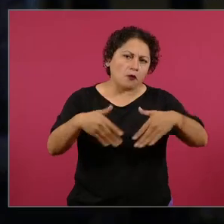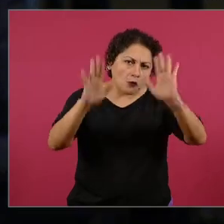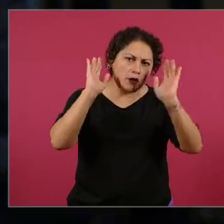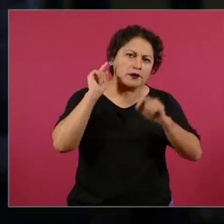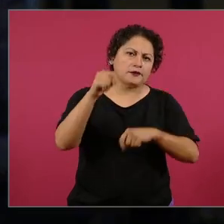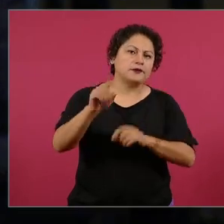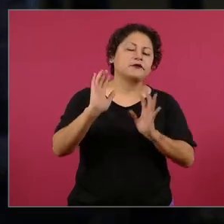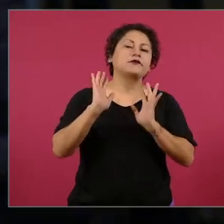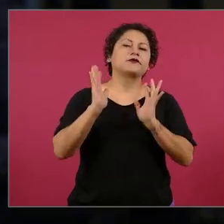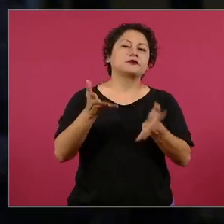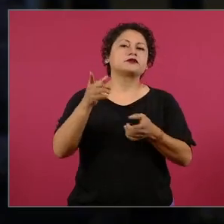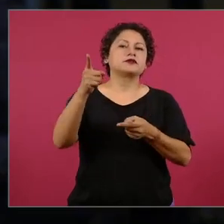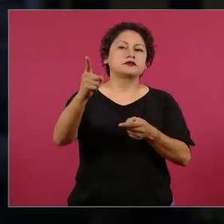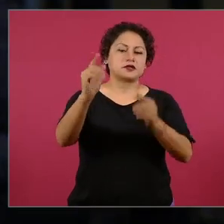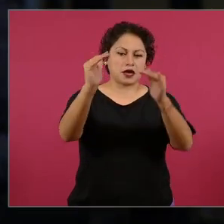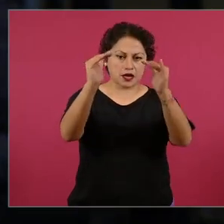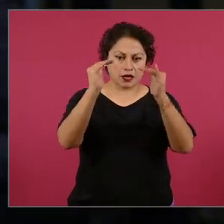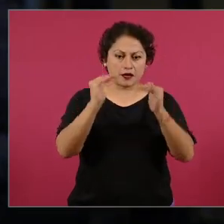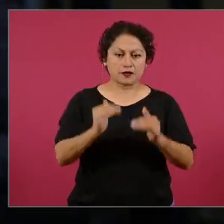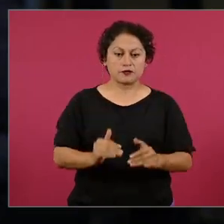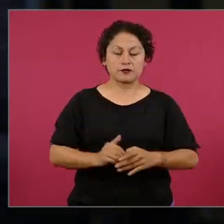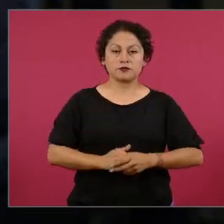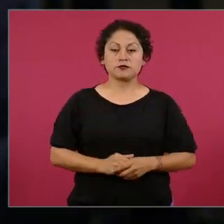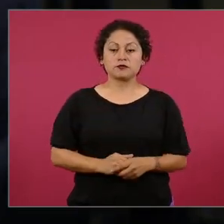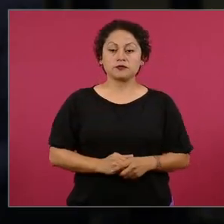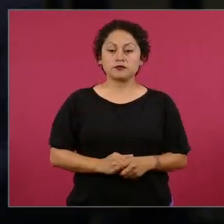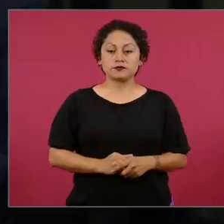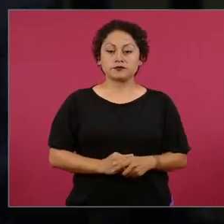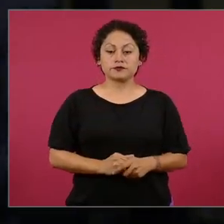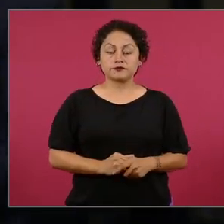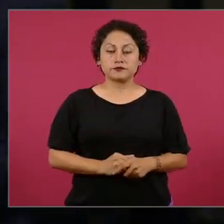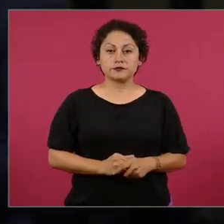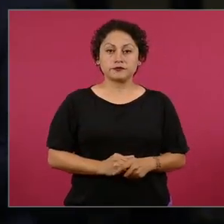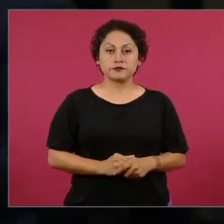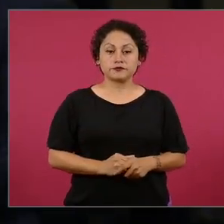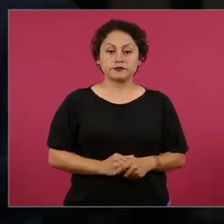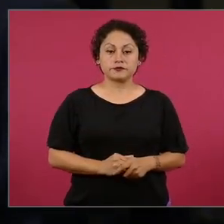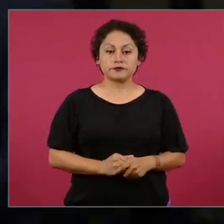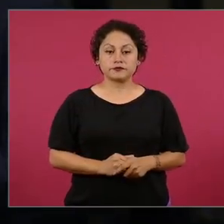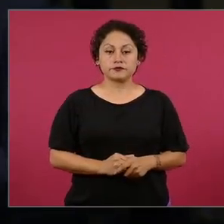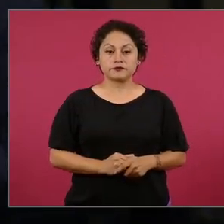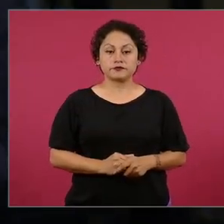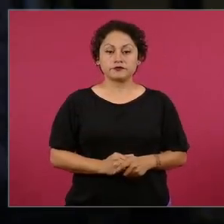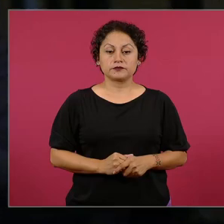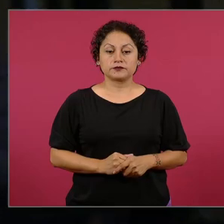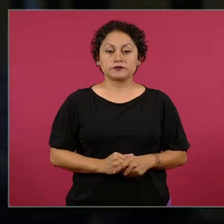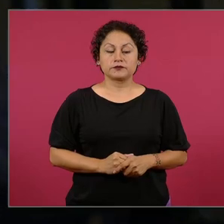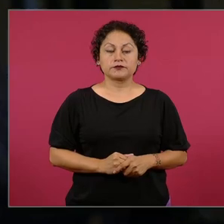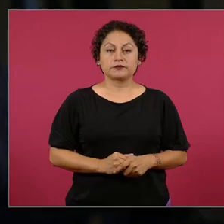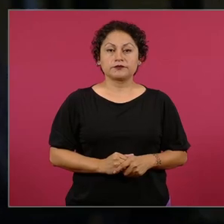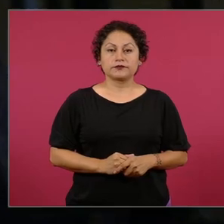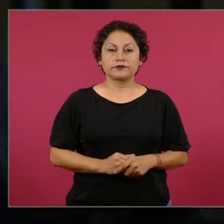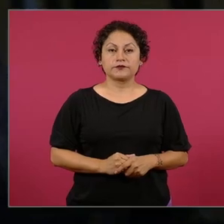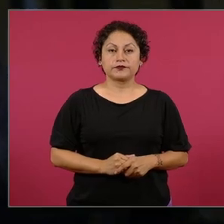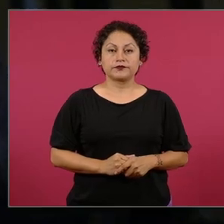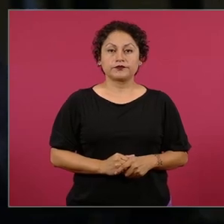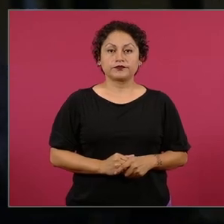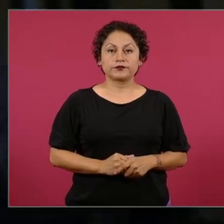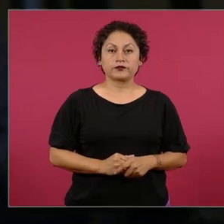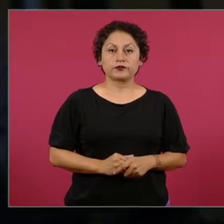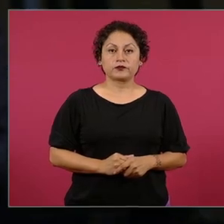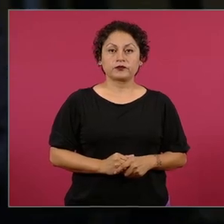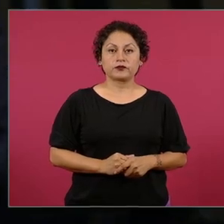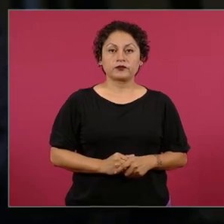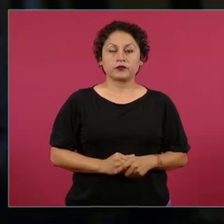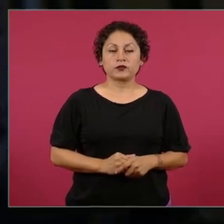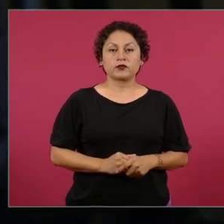bajaron su recomendación de inversión para